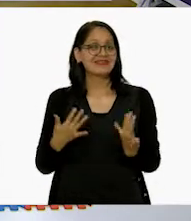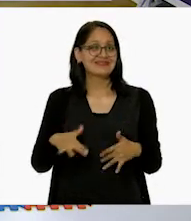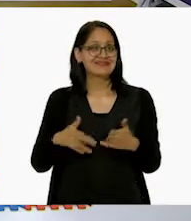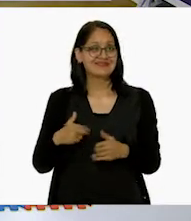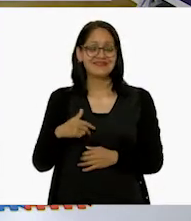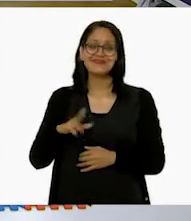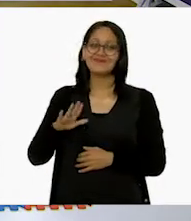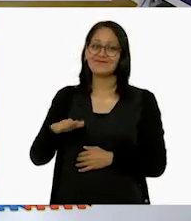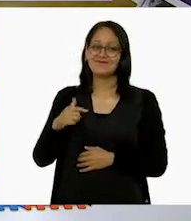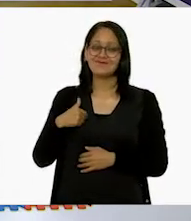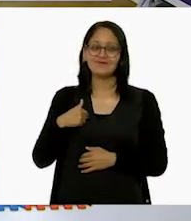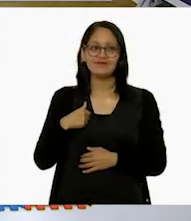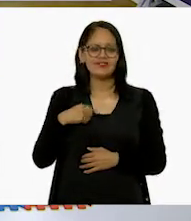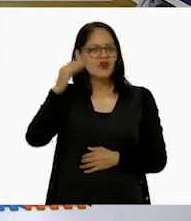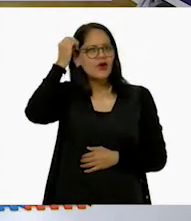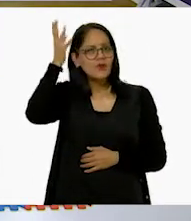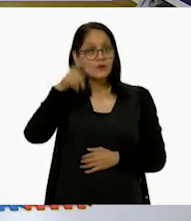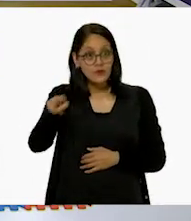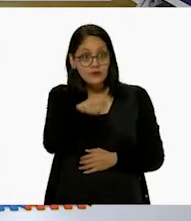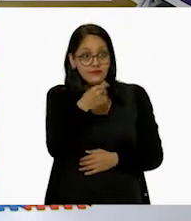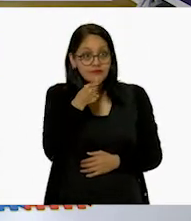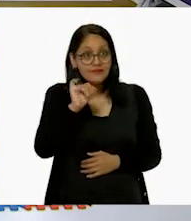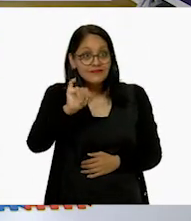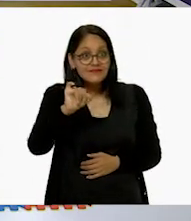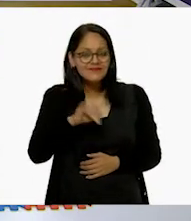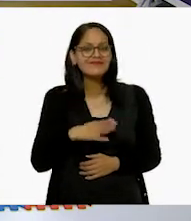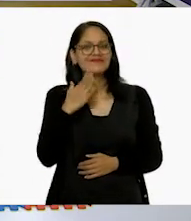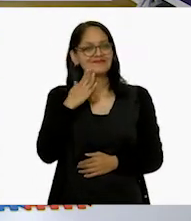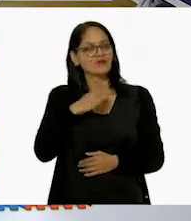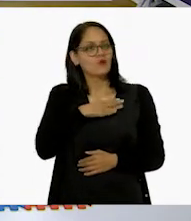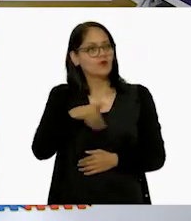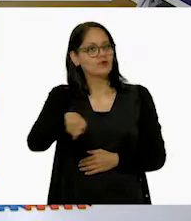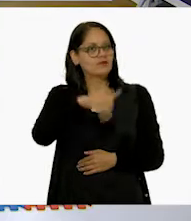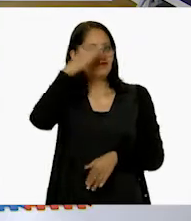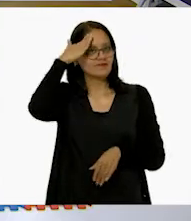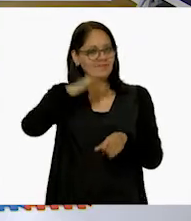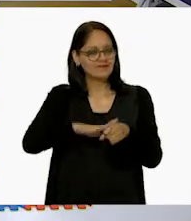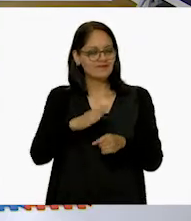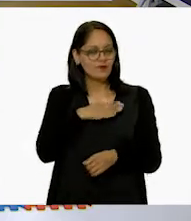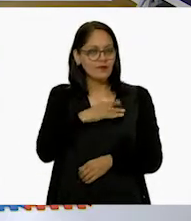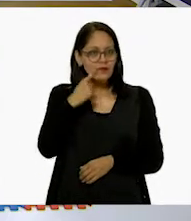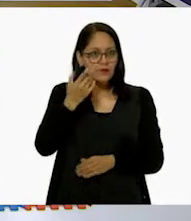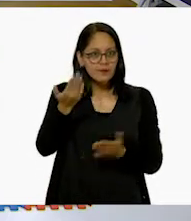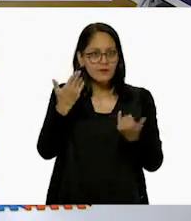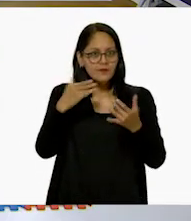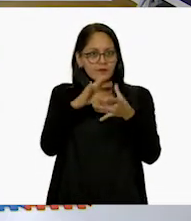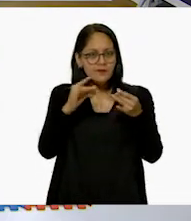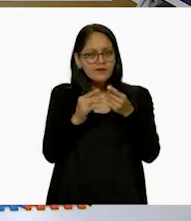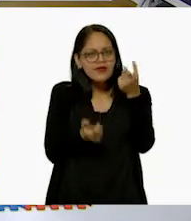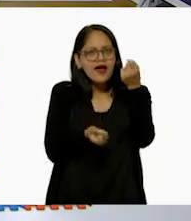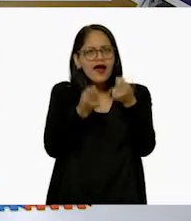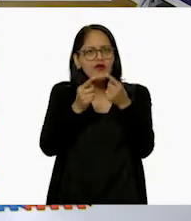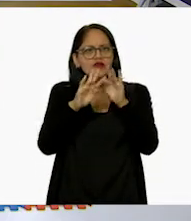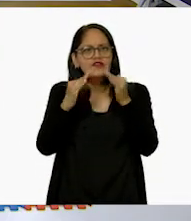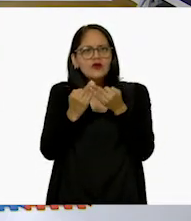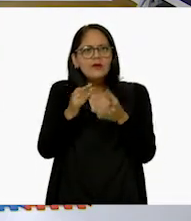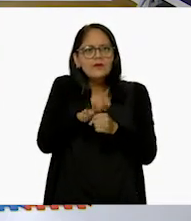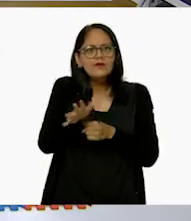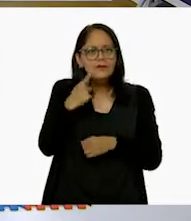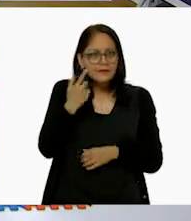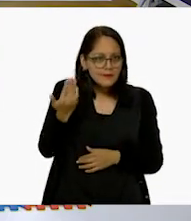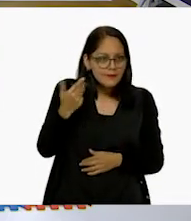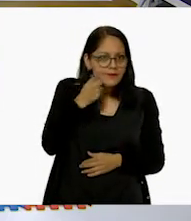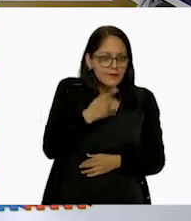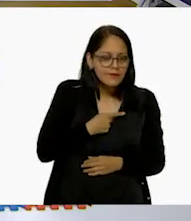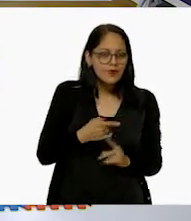es que a mí se me escapan. ¿Ustedes sí, niños? ¡Ay! ¡Qué bueno que ustedes sí se lo saben! A ver, ¿me ayudan repitiendo el nombre de algunas figuras geométricas? Claro, a ver.